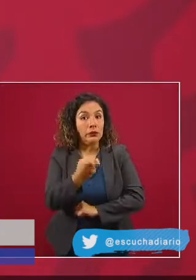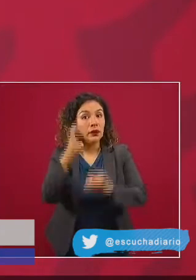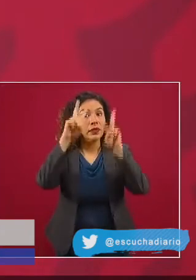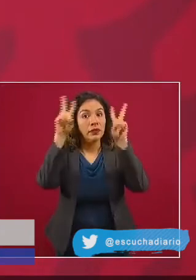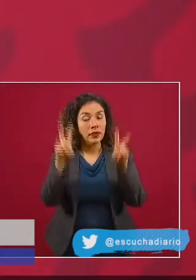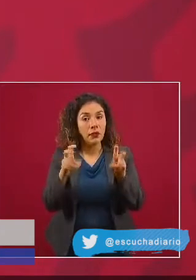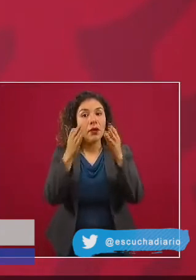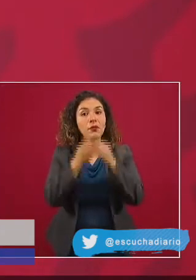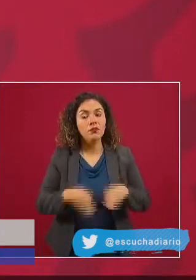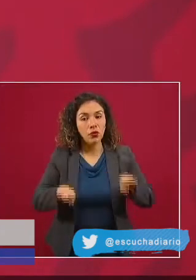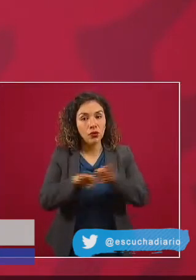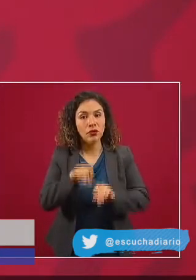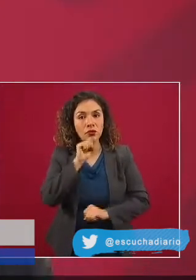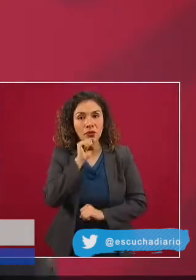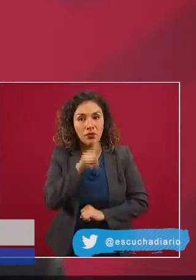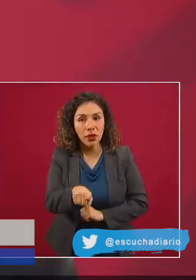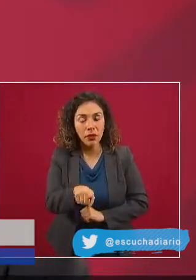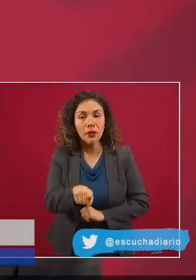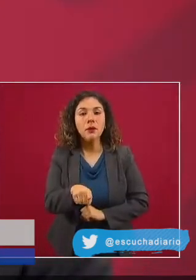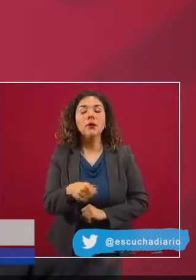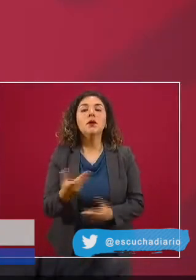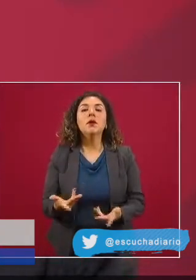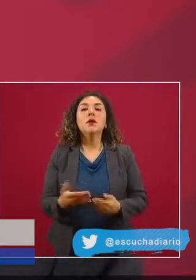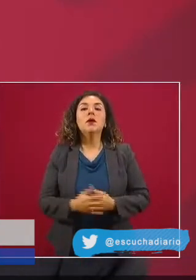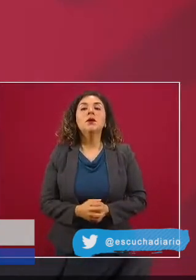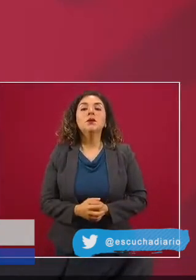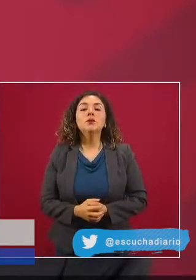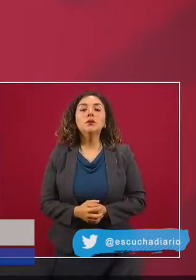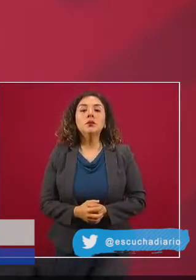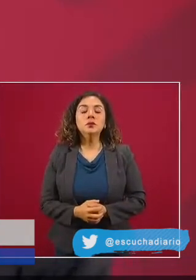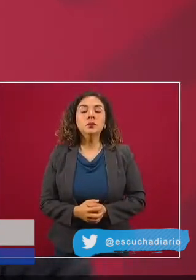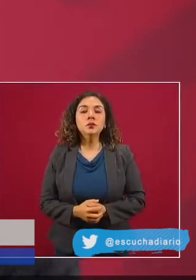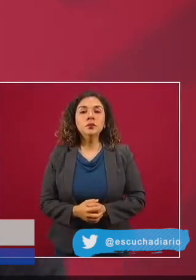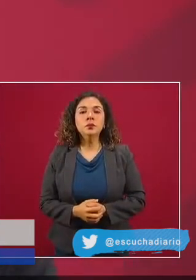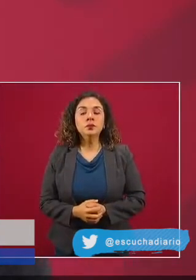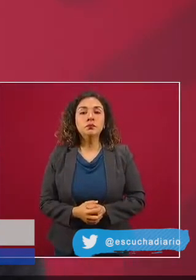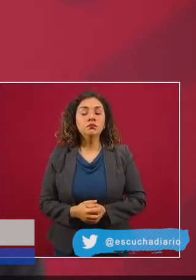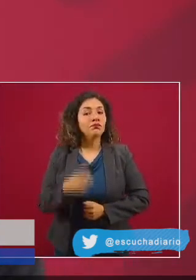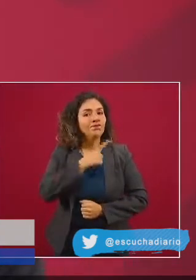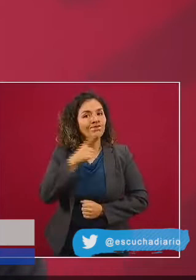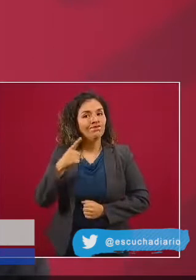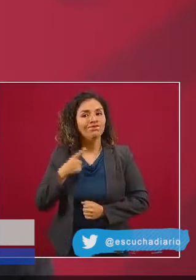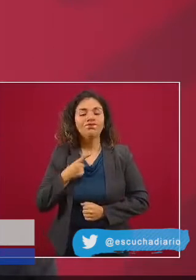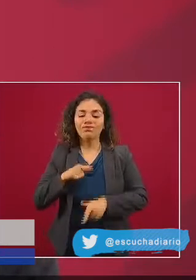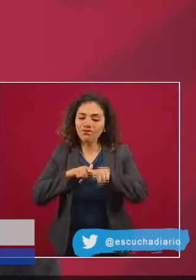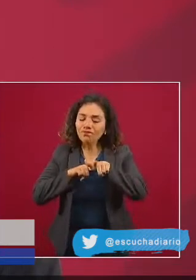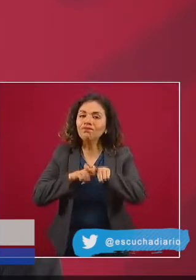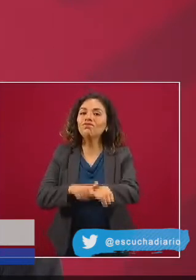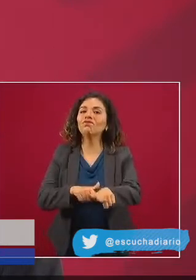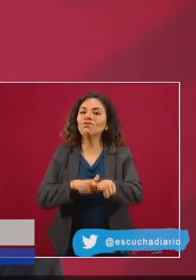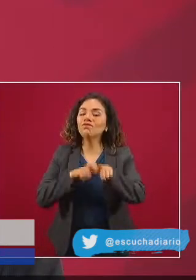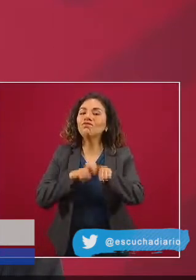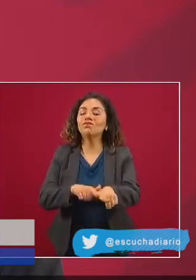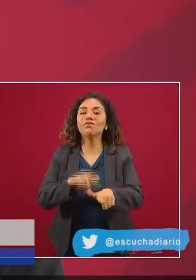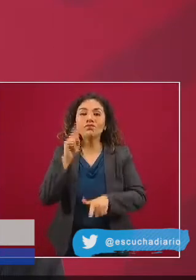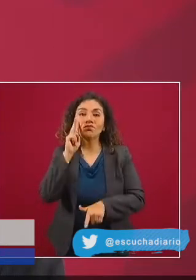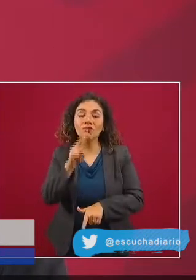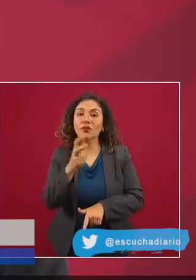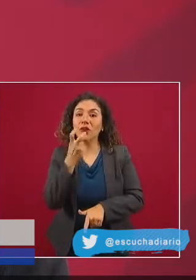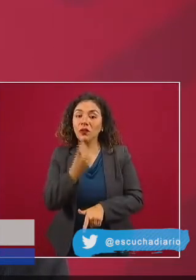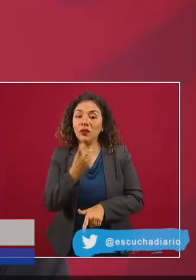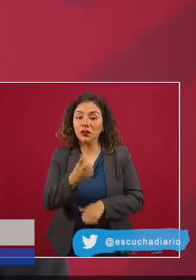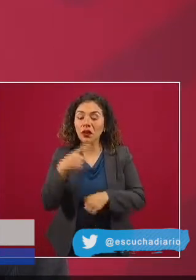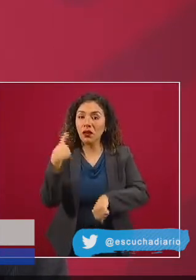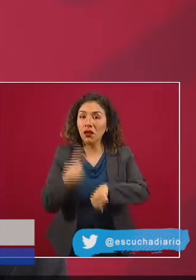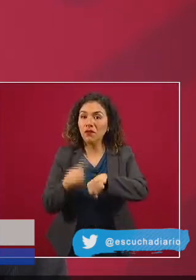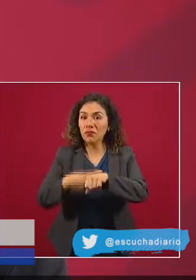de salud La pandemia en México no ha provocado saturación en hospitales afortunadamente Y advierte que tenemos que continuar enfrentando esta